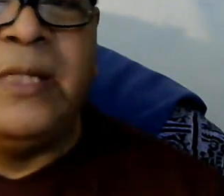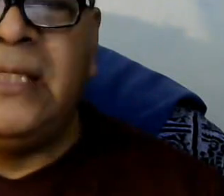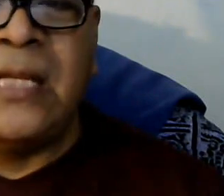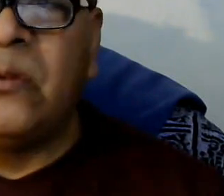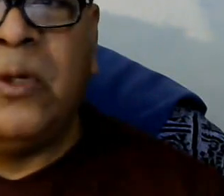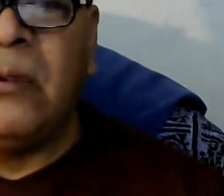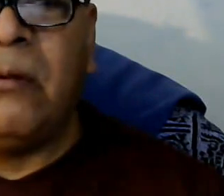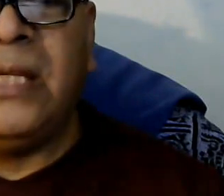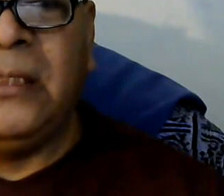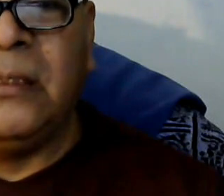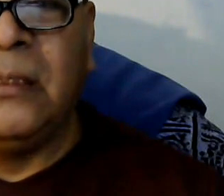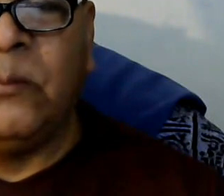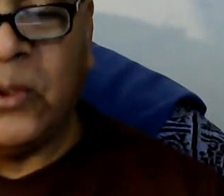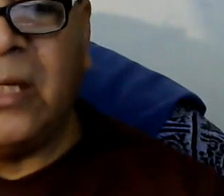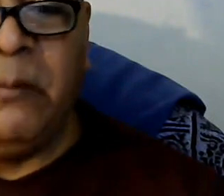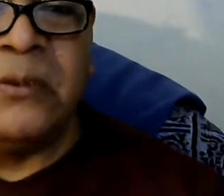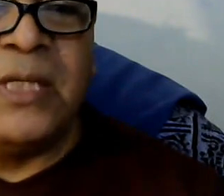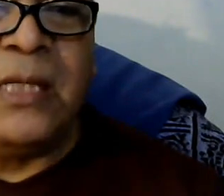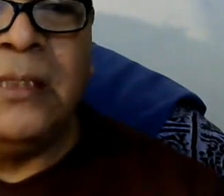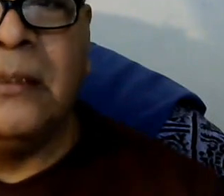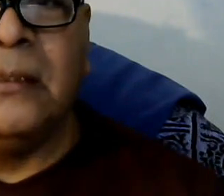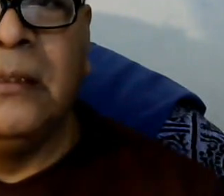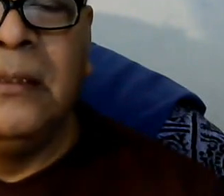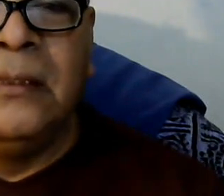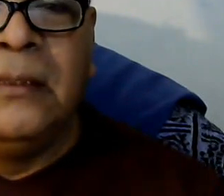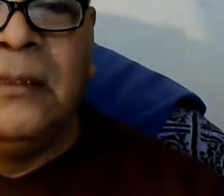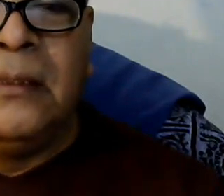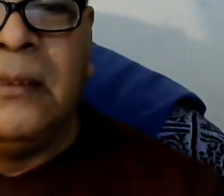no me digas que en tu pueblo no hay porque en el mío sí hay